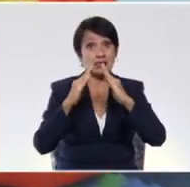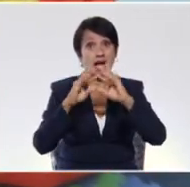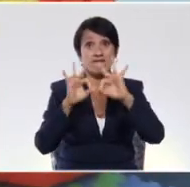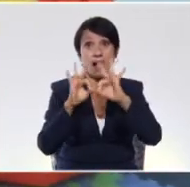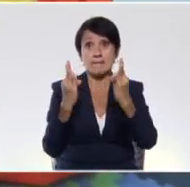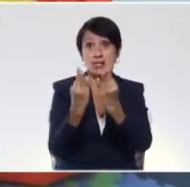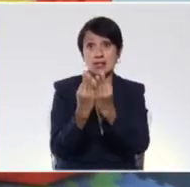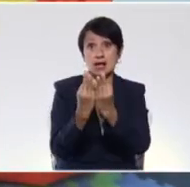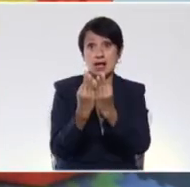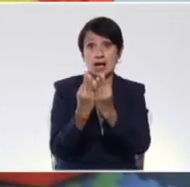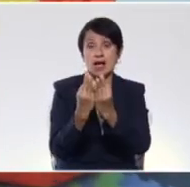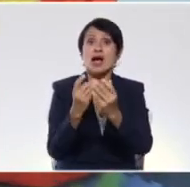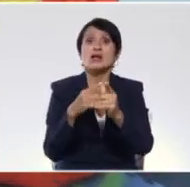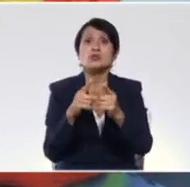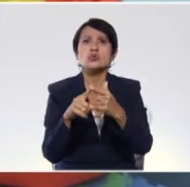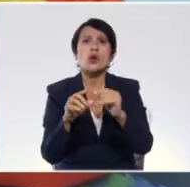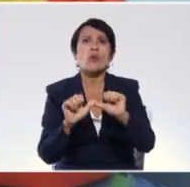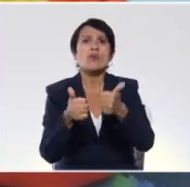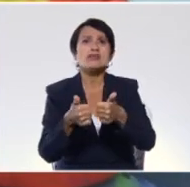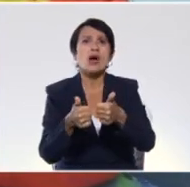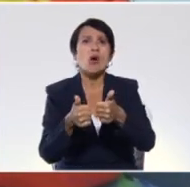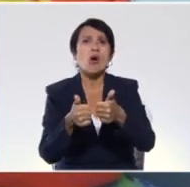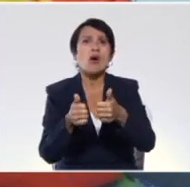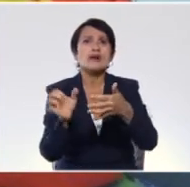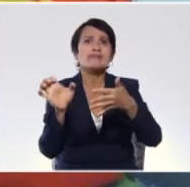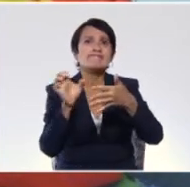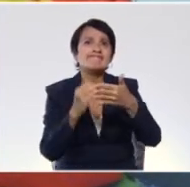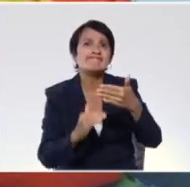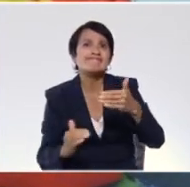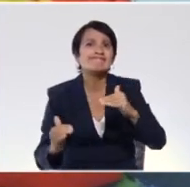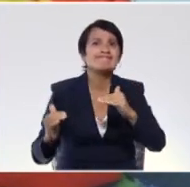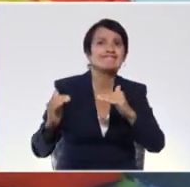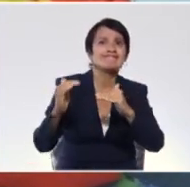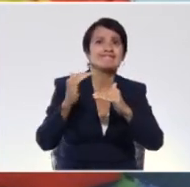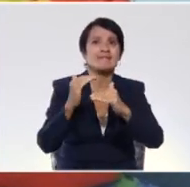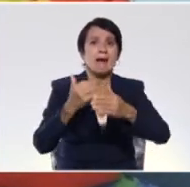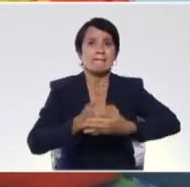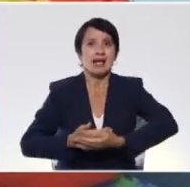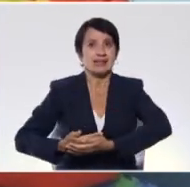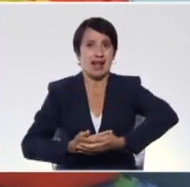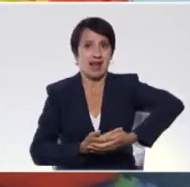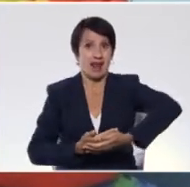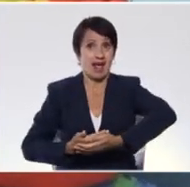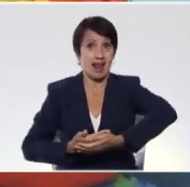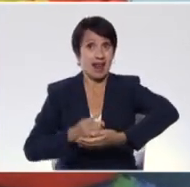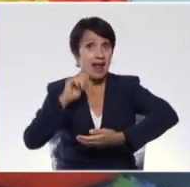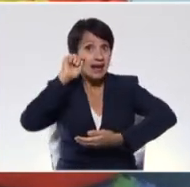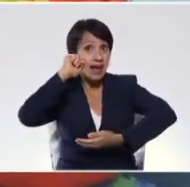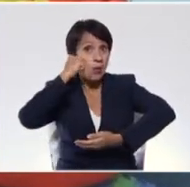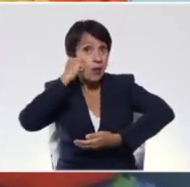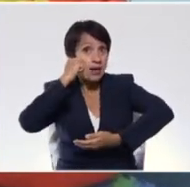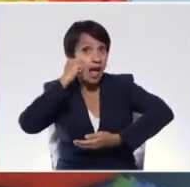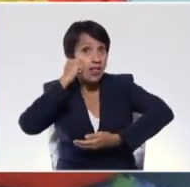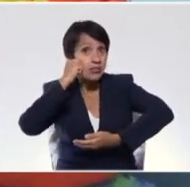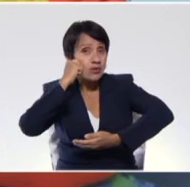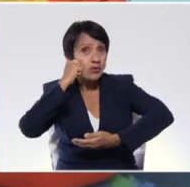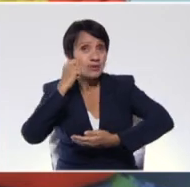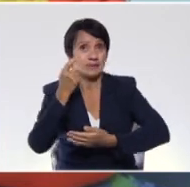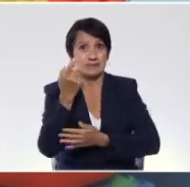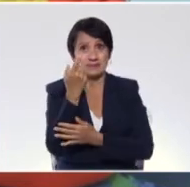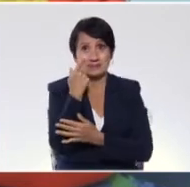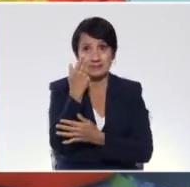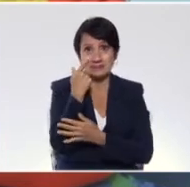familia. ¿Y qué les parece si comenzamos con la etapa maternal? Recordando, miren,